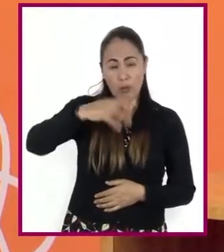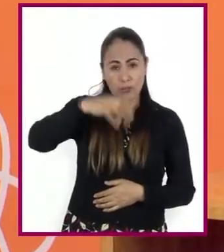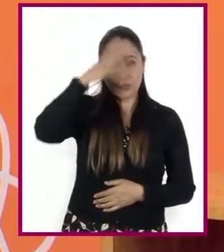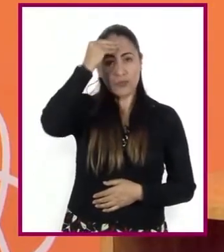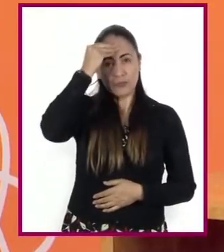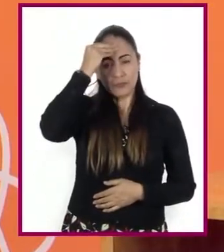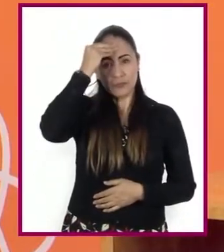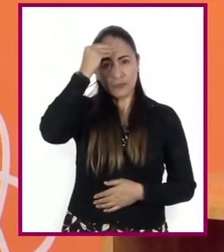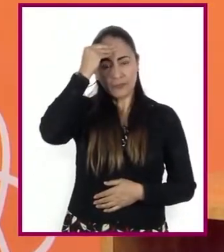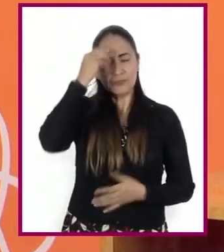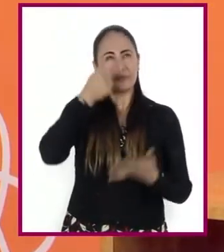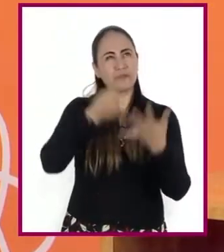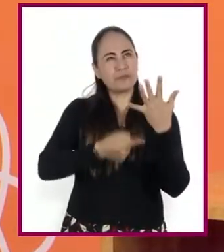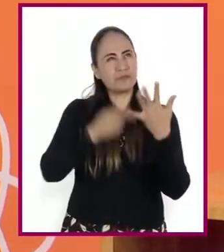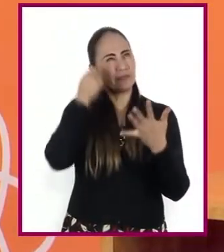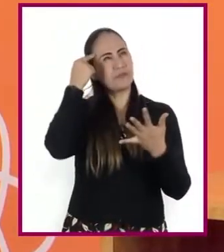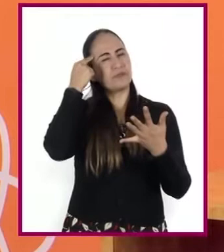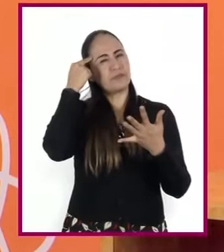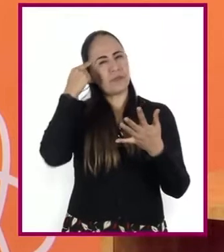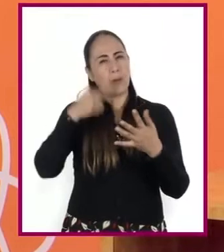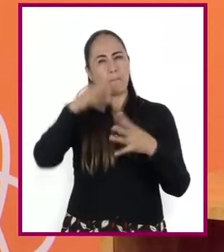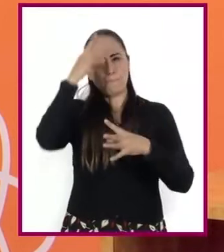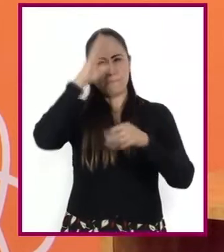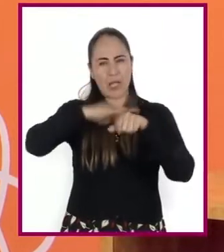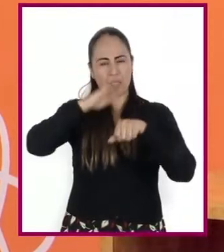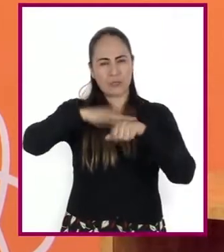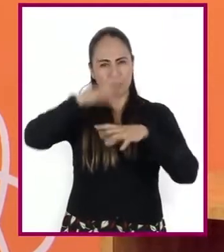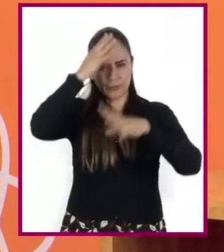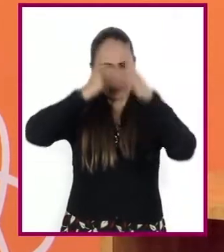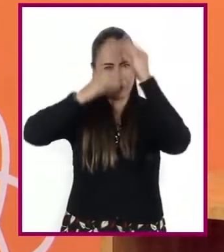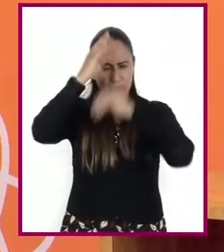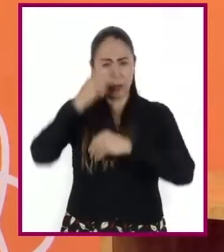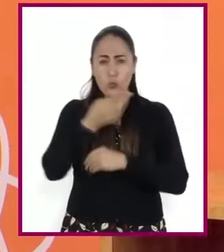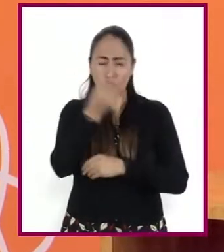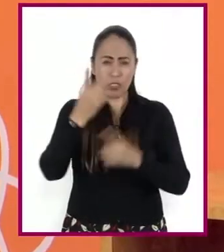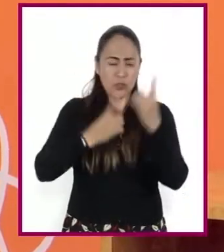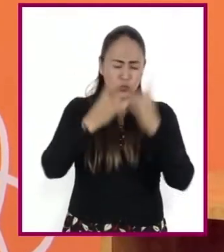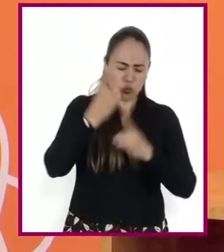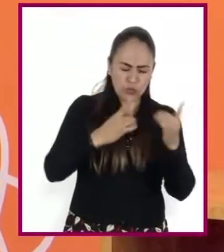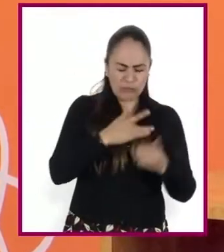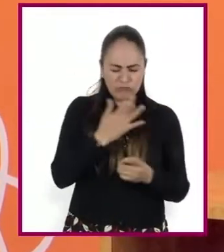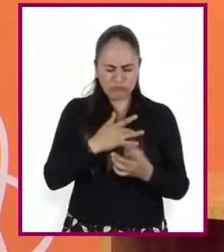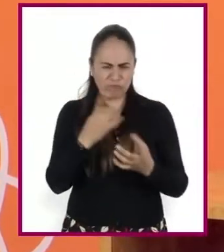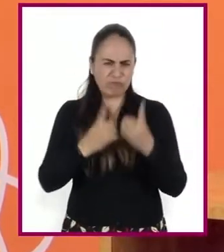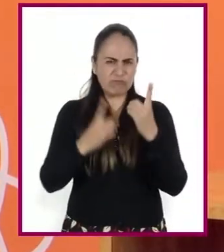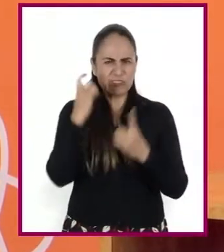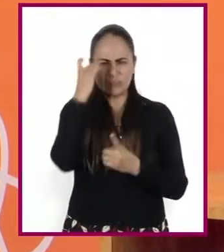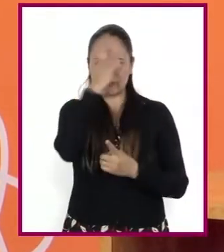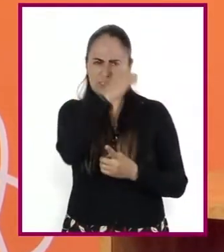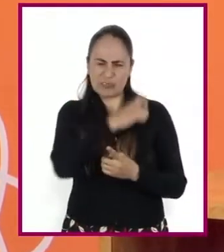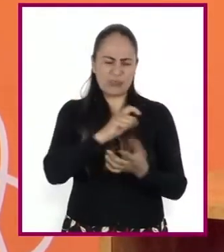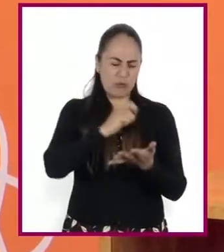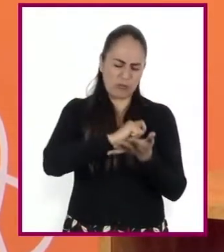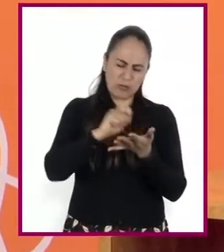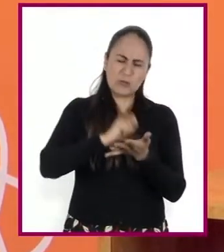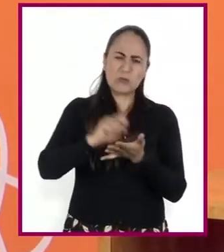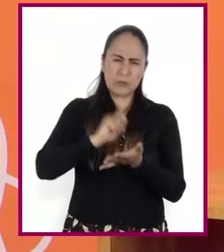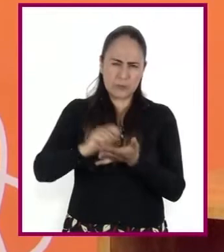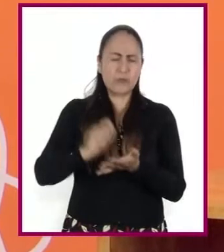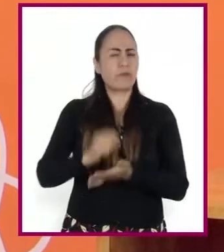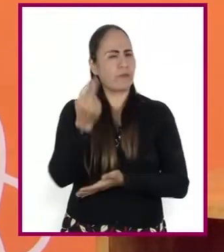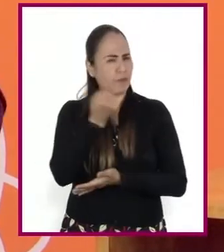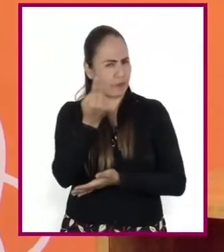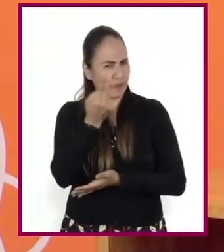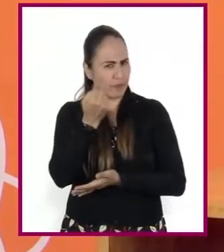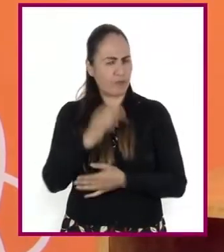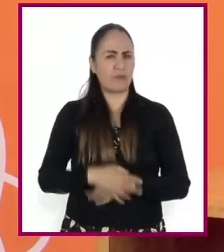reforzar su conocimiento. Así que les recomiendo llevar un registro de las dudas, inquietudes o dificultades que surjan al resolver los planteamientos.